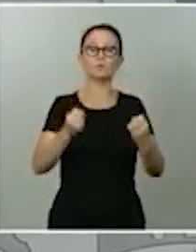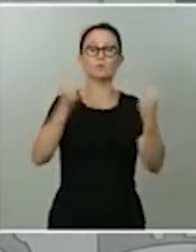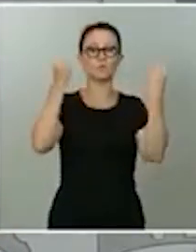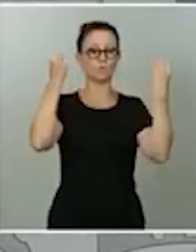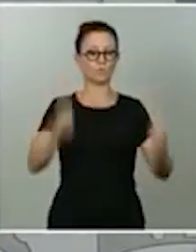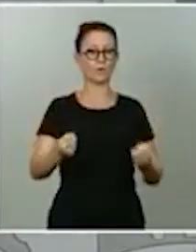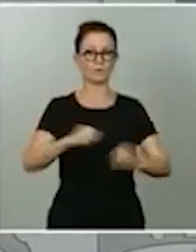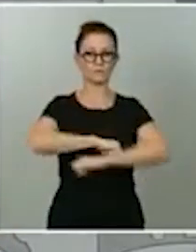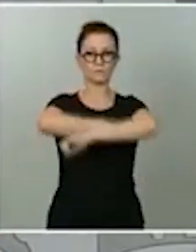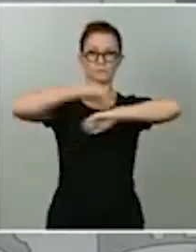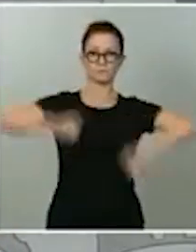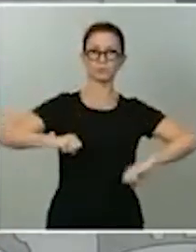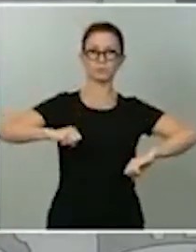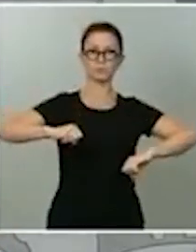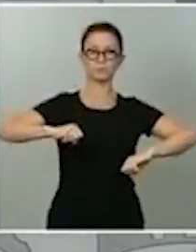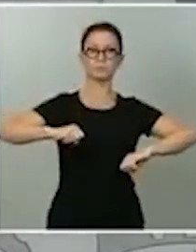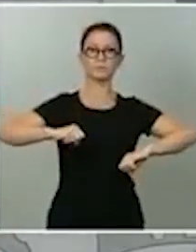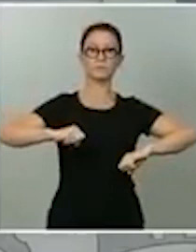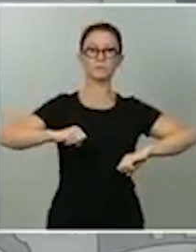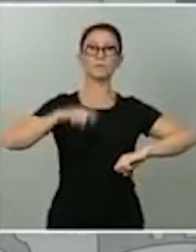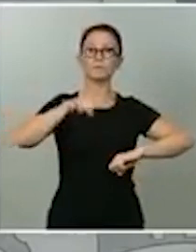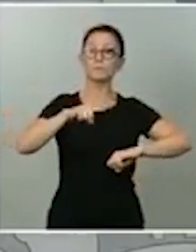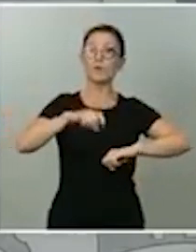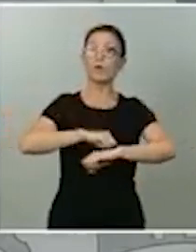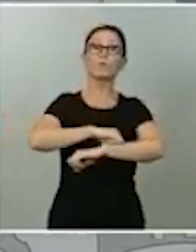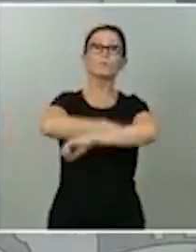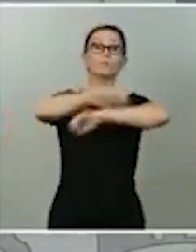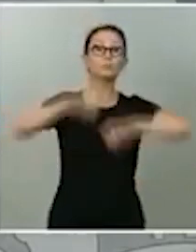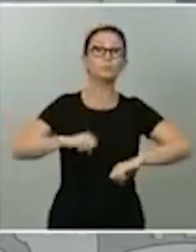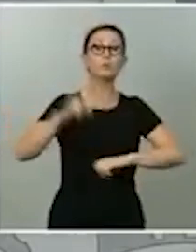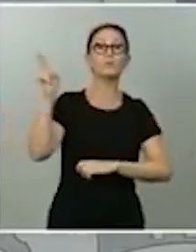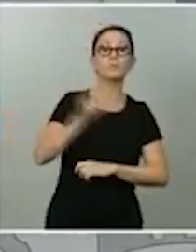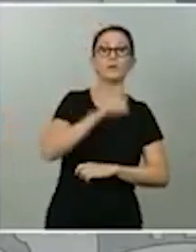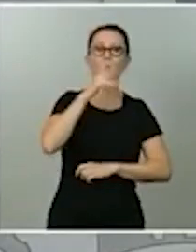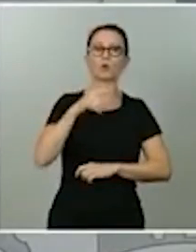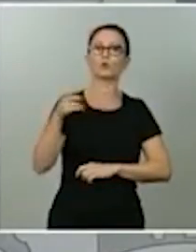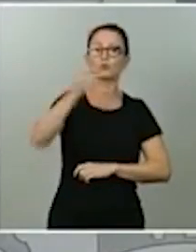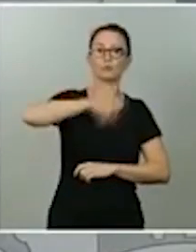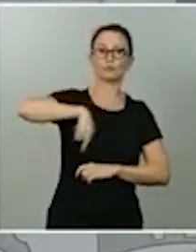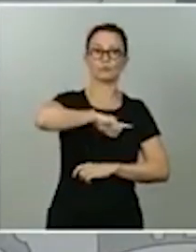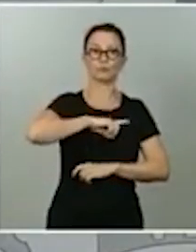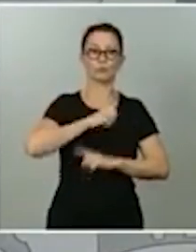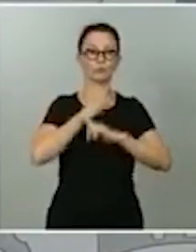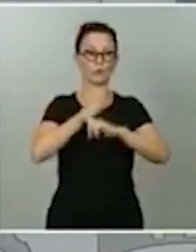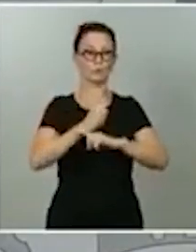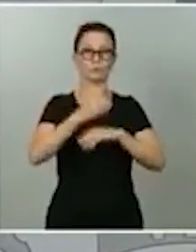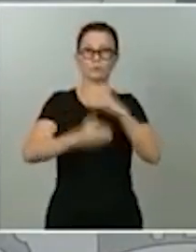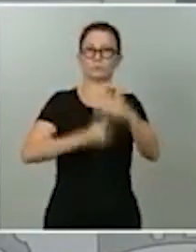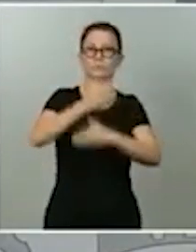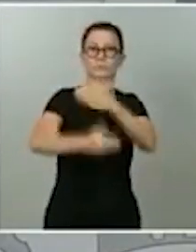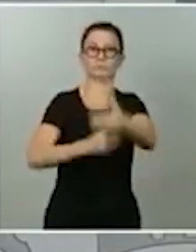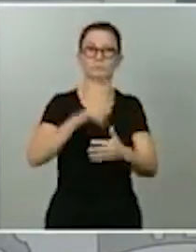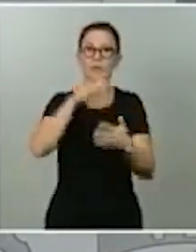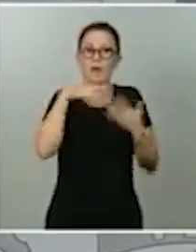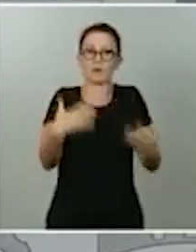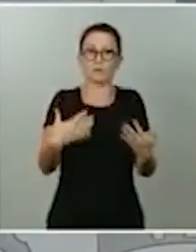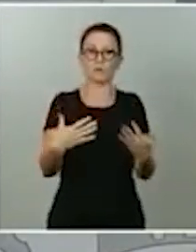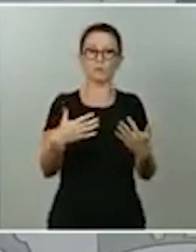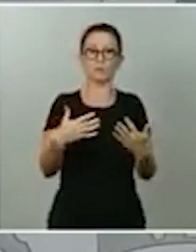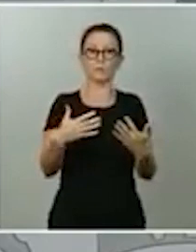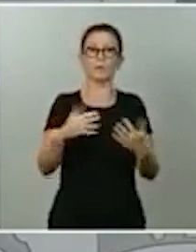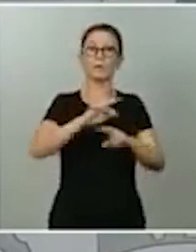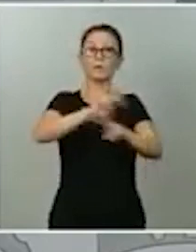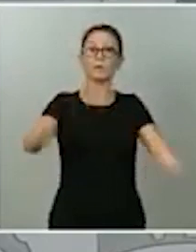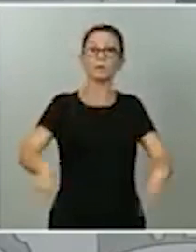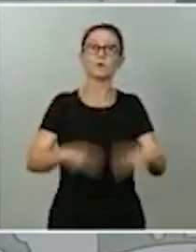y su fortaleza viene de su legitimidad. Debemos, en consecuencia, facilitar su funcionamiento y su actualización. La renovación de órganos